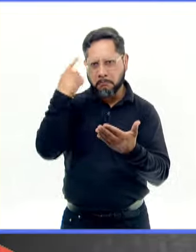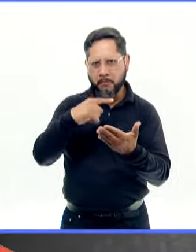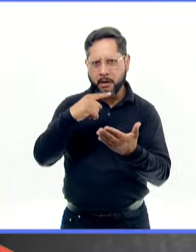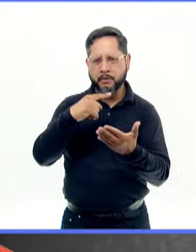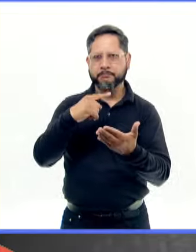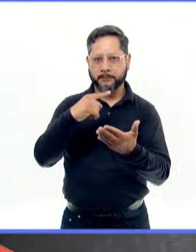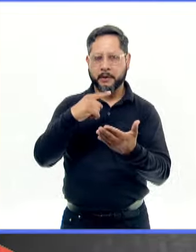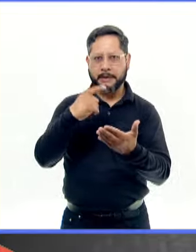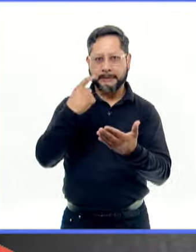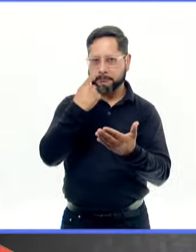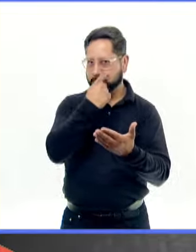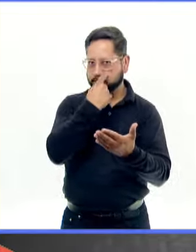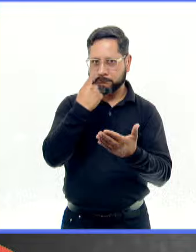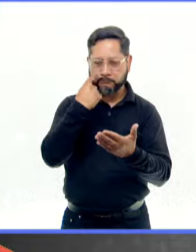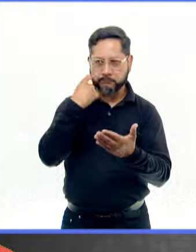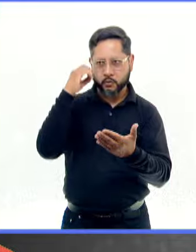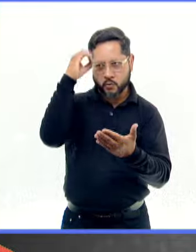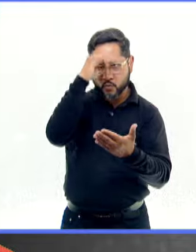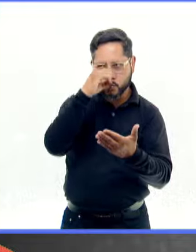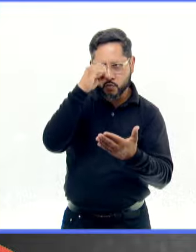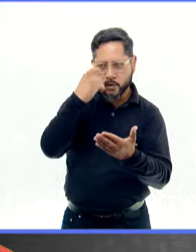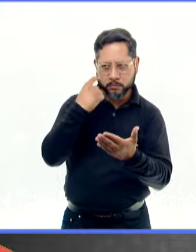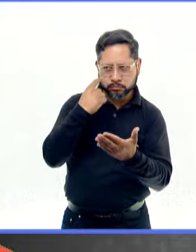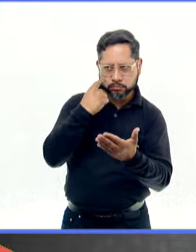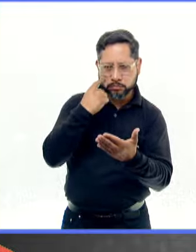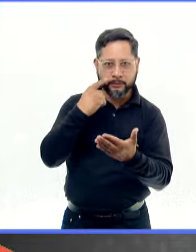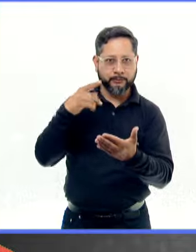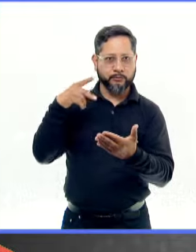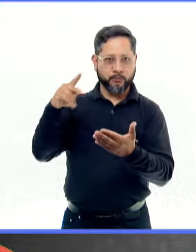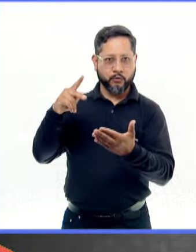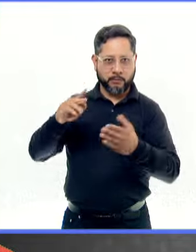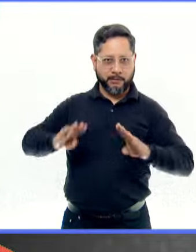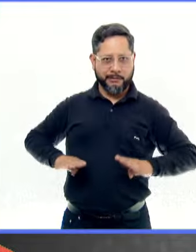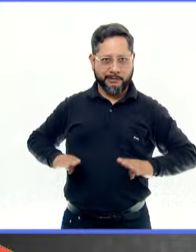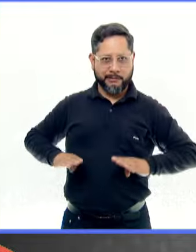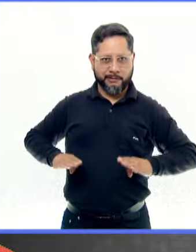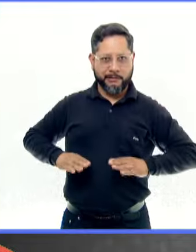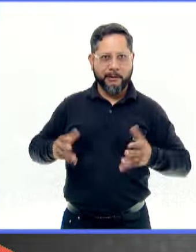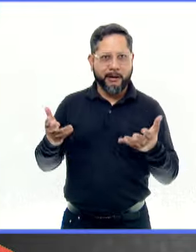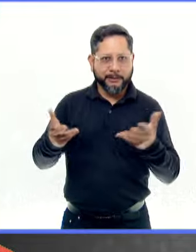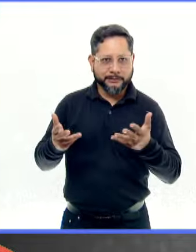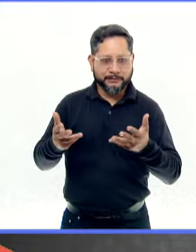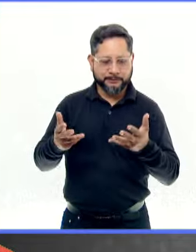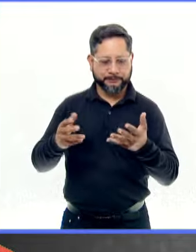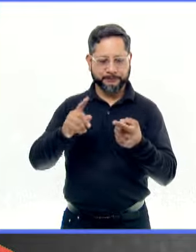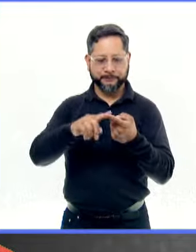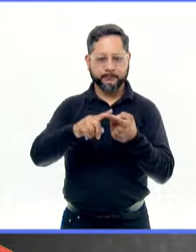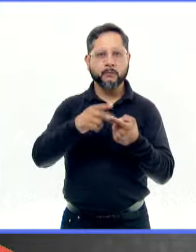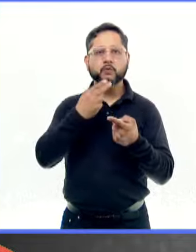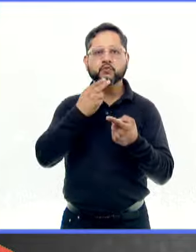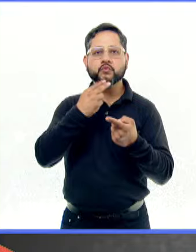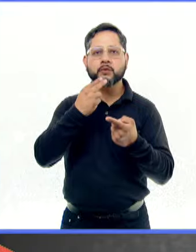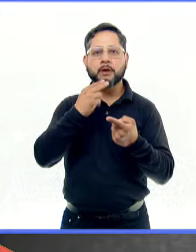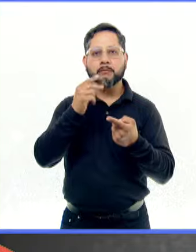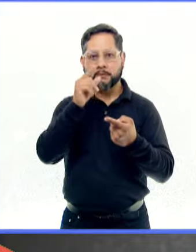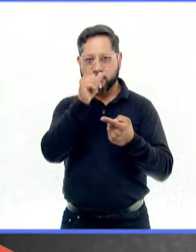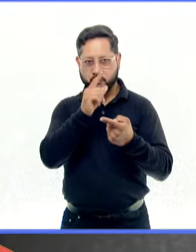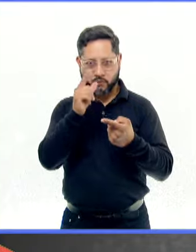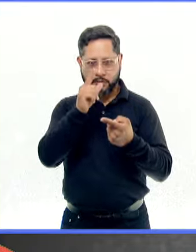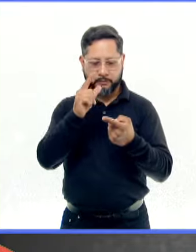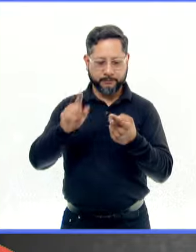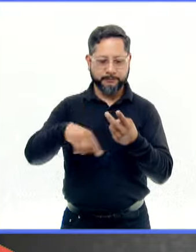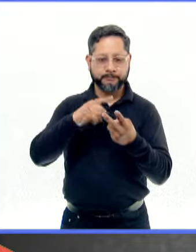fundamentales. Uno que se centra en las habilidades sociales y el uso del lenguaje y otro que se centra en las